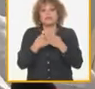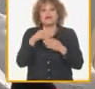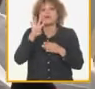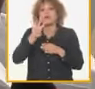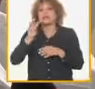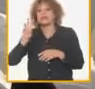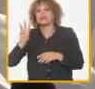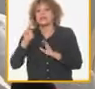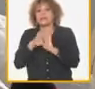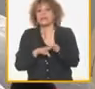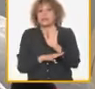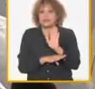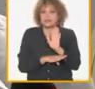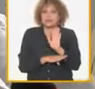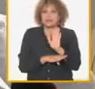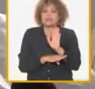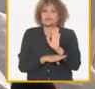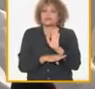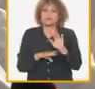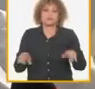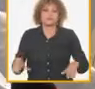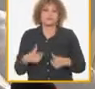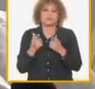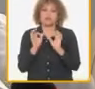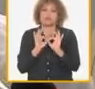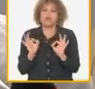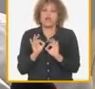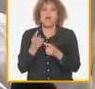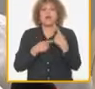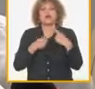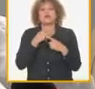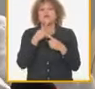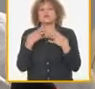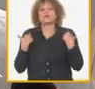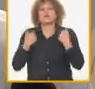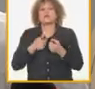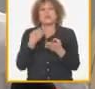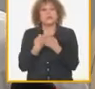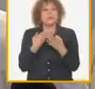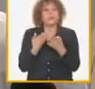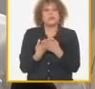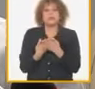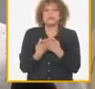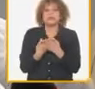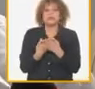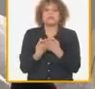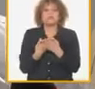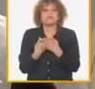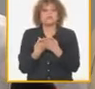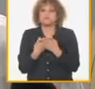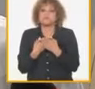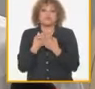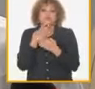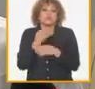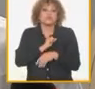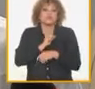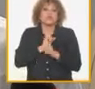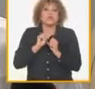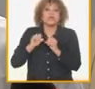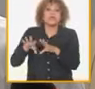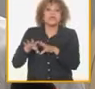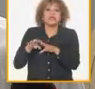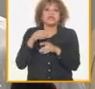hay centralización hay directores de empresas que todavía no quieren ni sueltan las